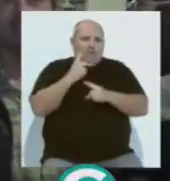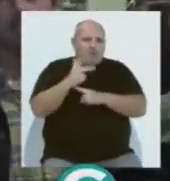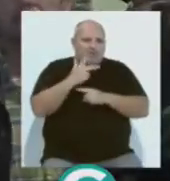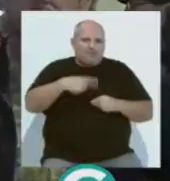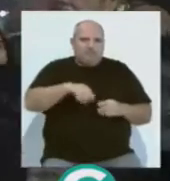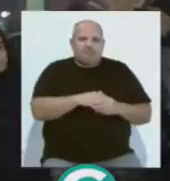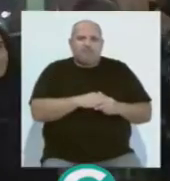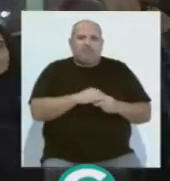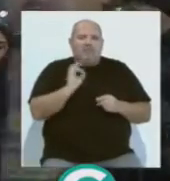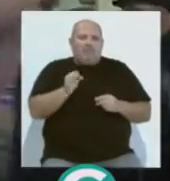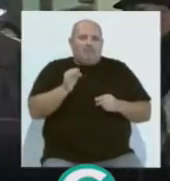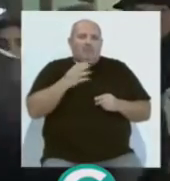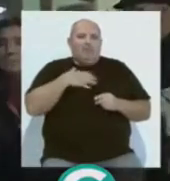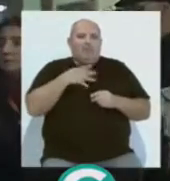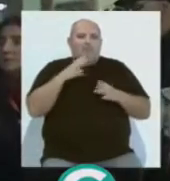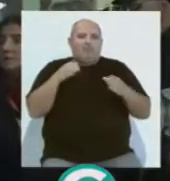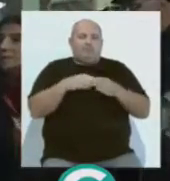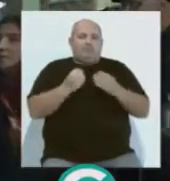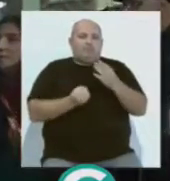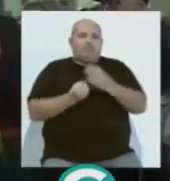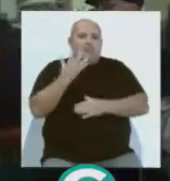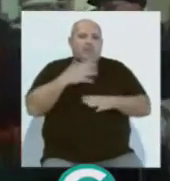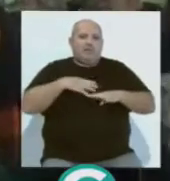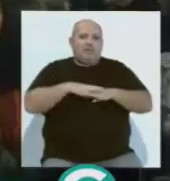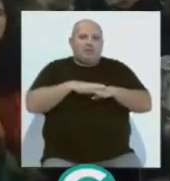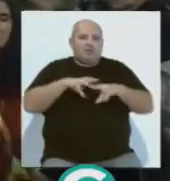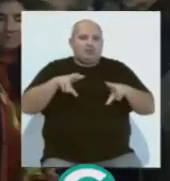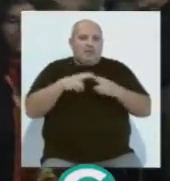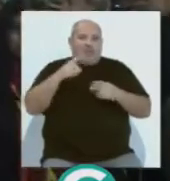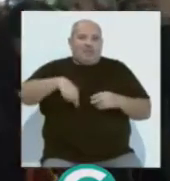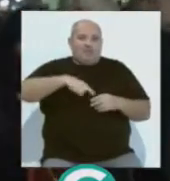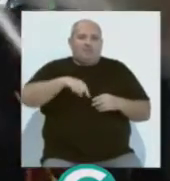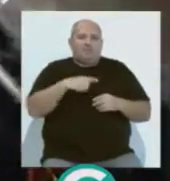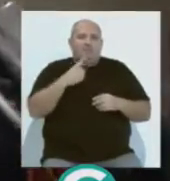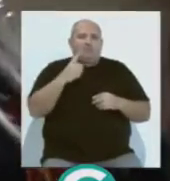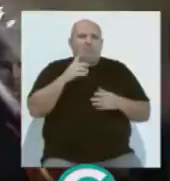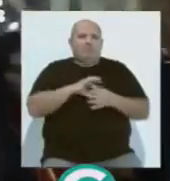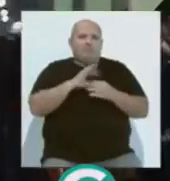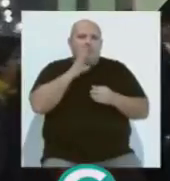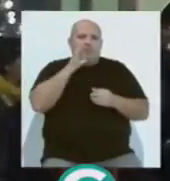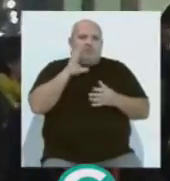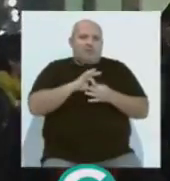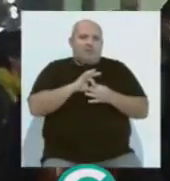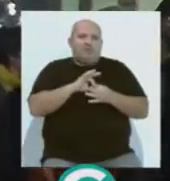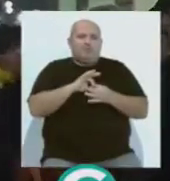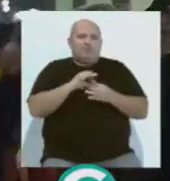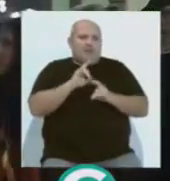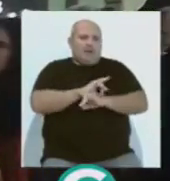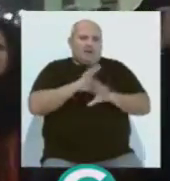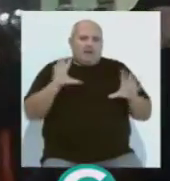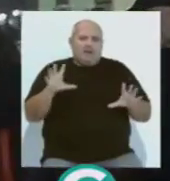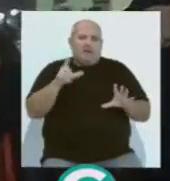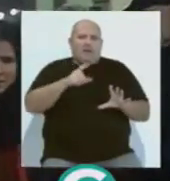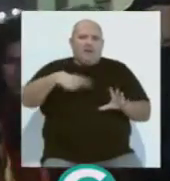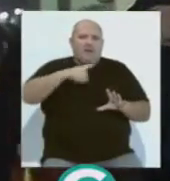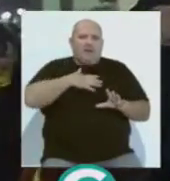protesta. Efectivamente, una concentración que ha surgido a través de las redes yo creo que es una cuestión bastante clara, o sea, la